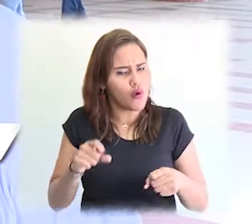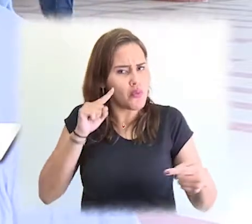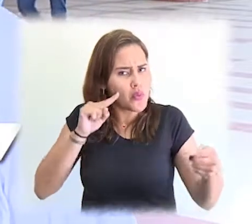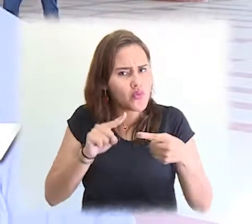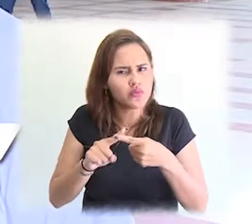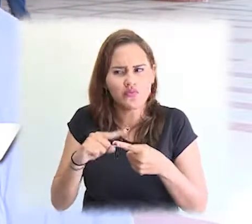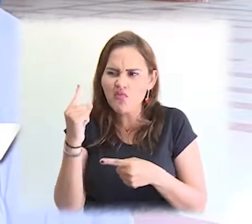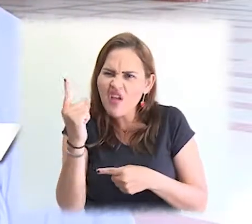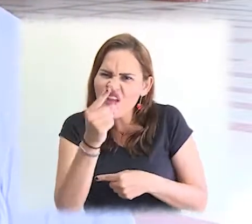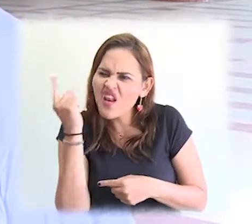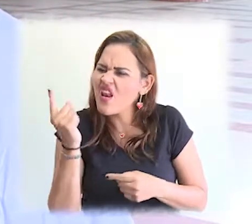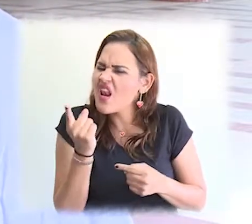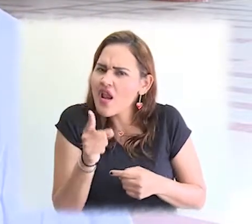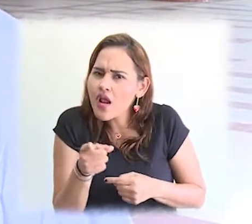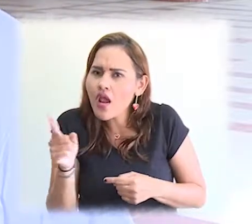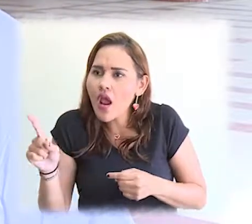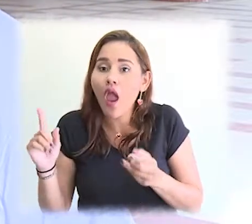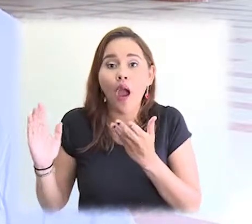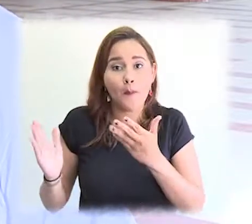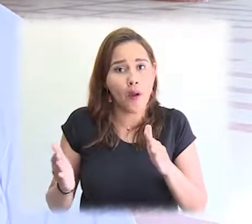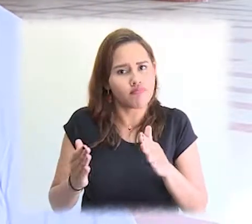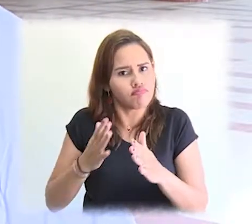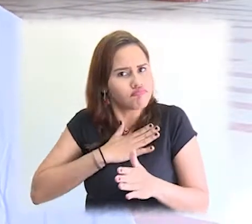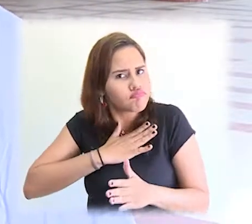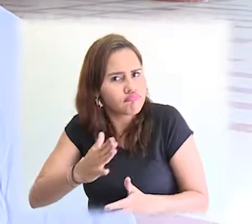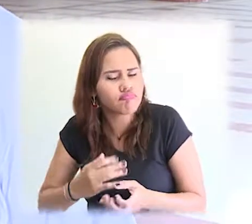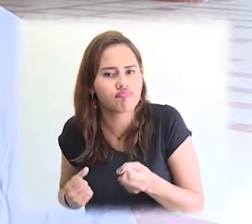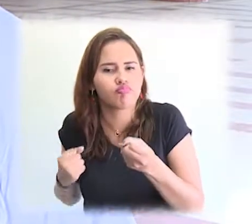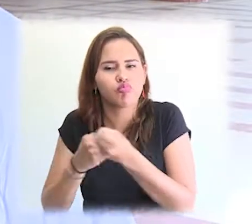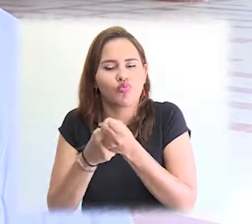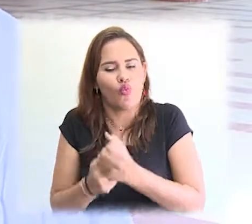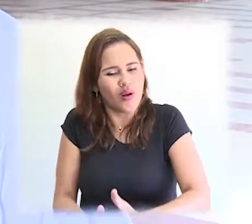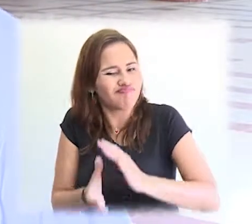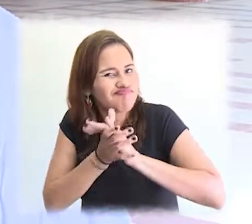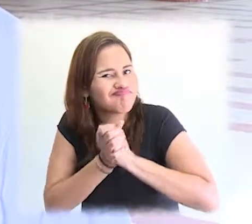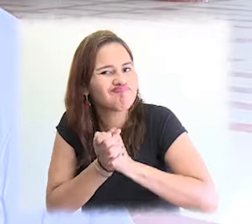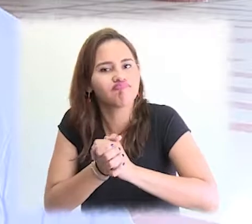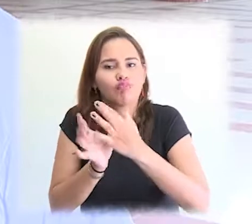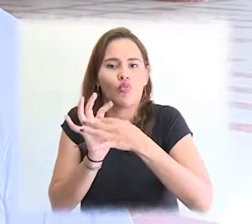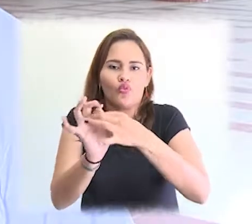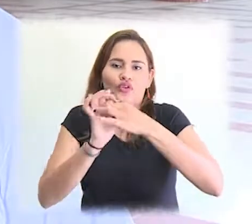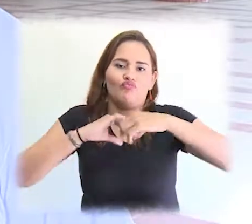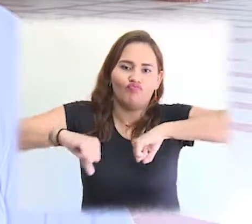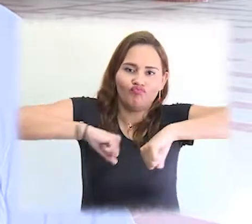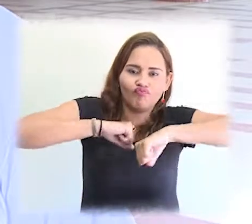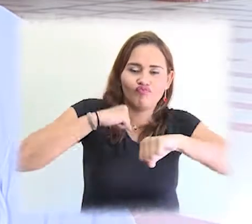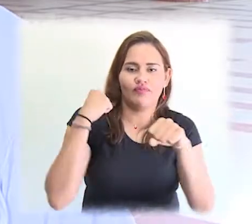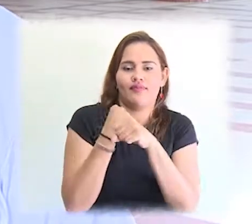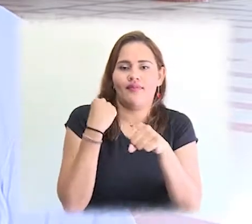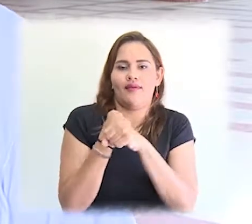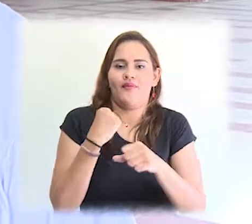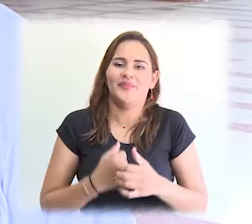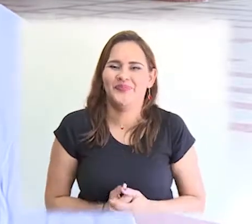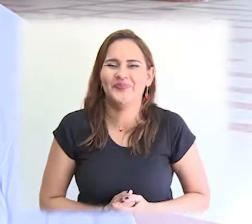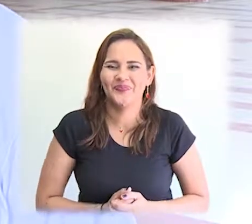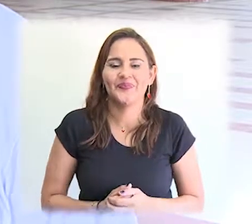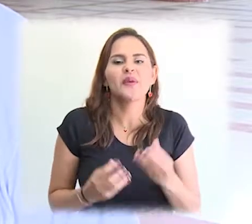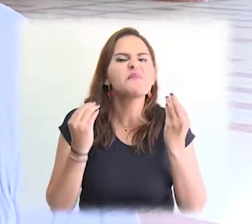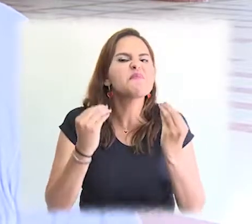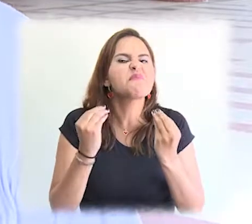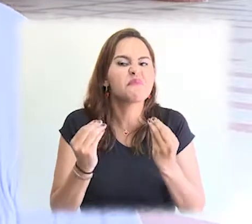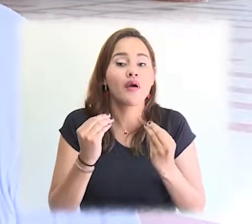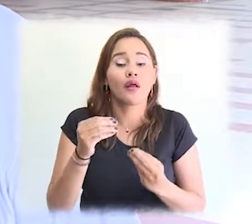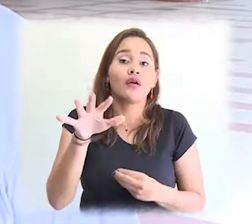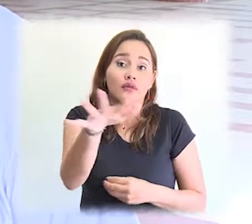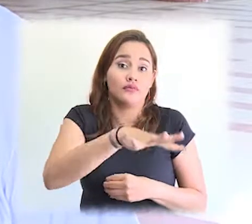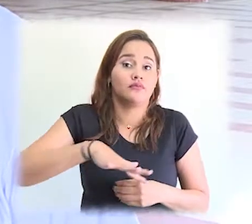profesionales, sino como los profesionales en las diferentes disciplinas se puedan realmente trabajar